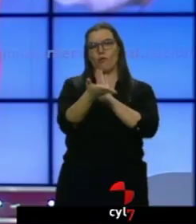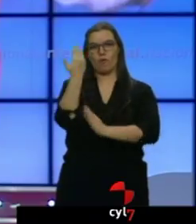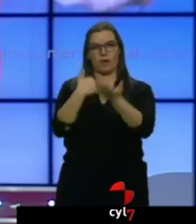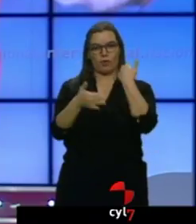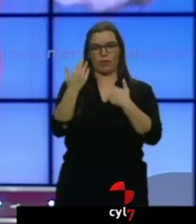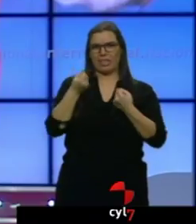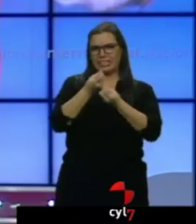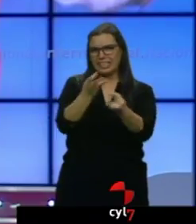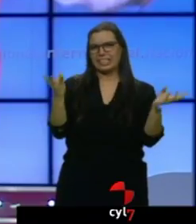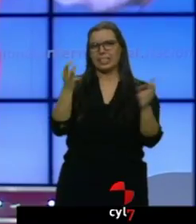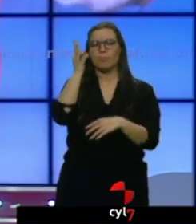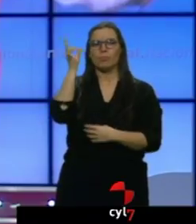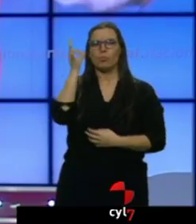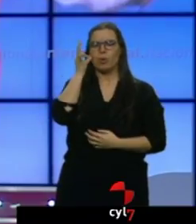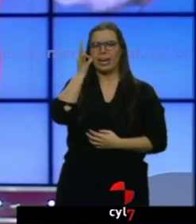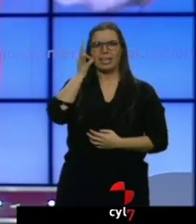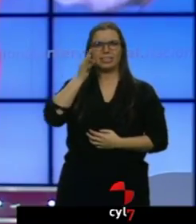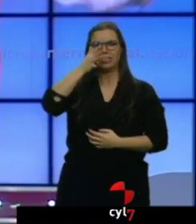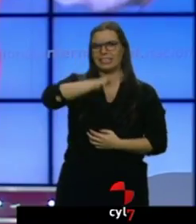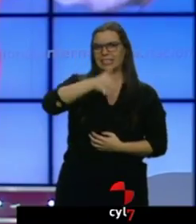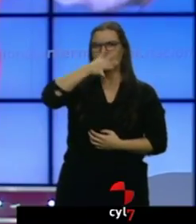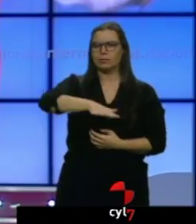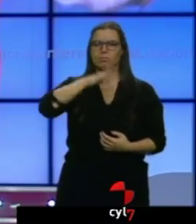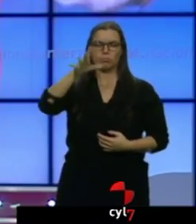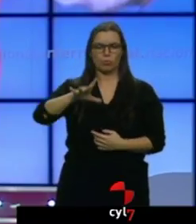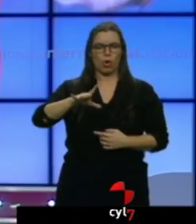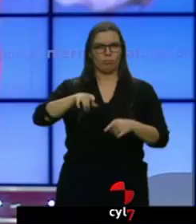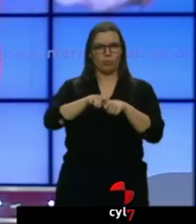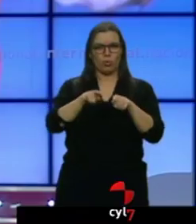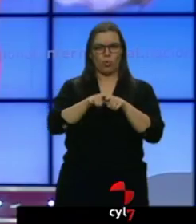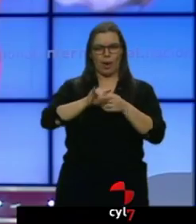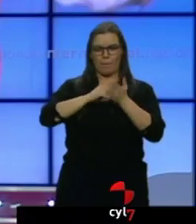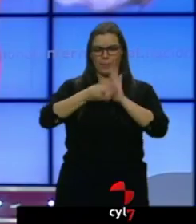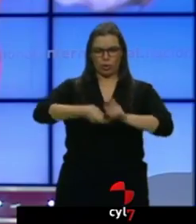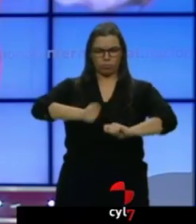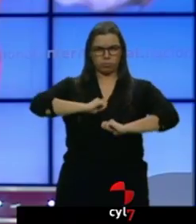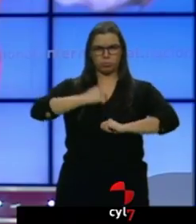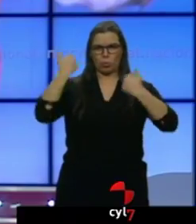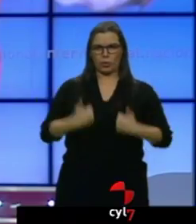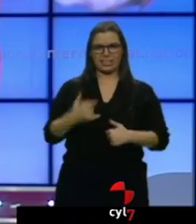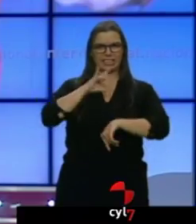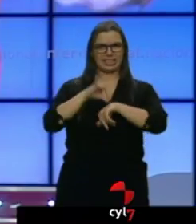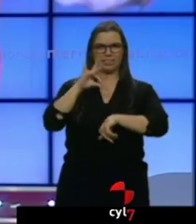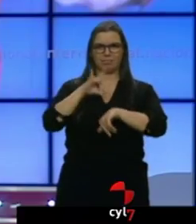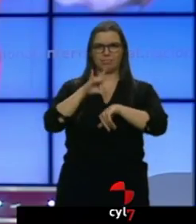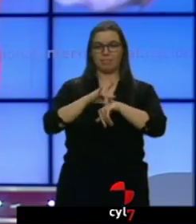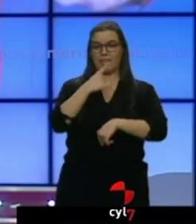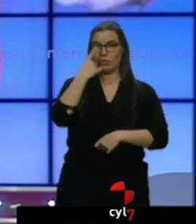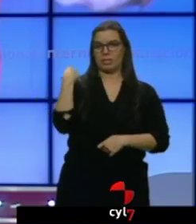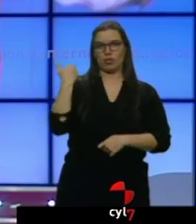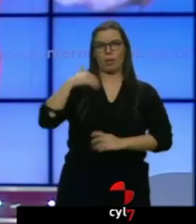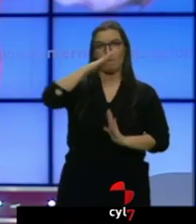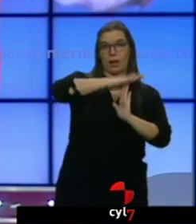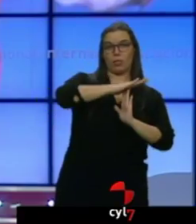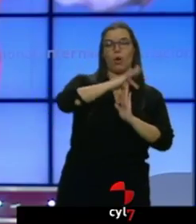que durante años han denunciado los graves efectos secundarios que producía el método. Los hospitales de la comunidad ya han comenzado con la retirada a quienes lo han